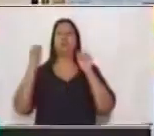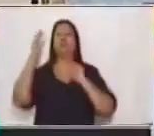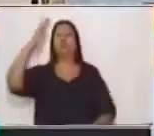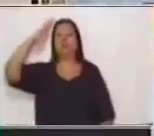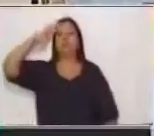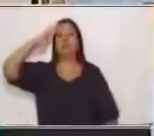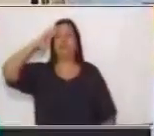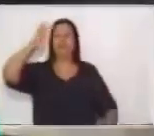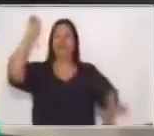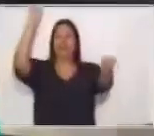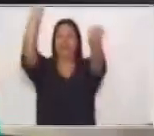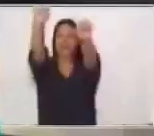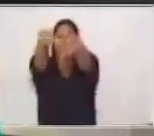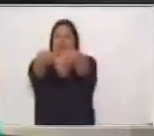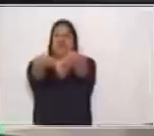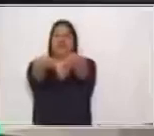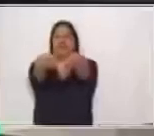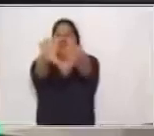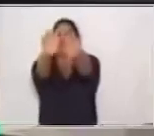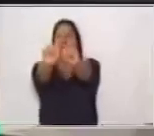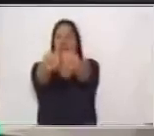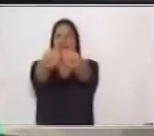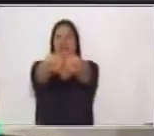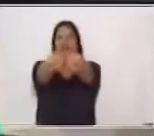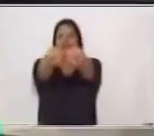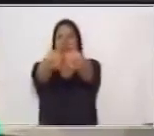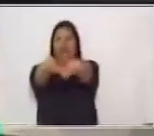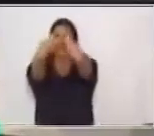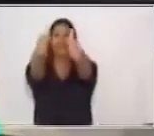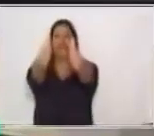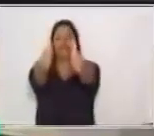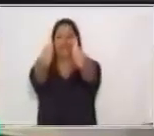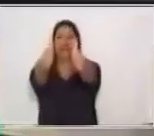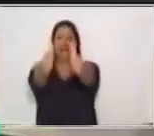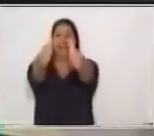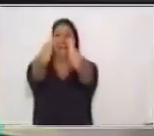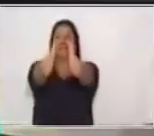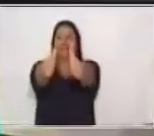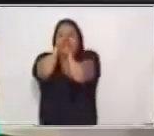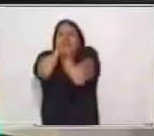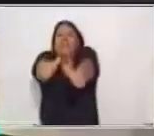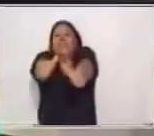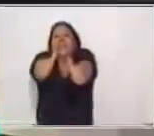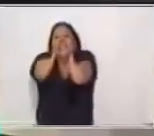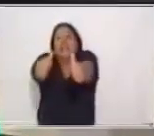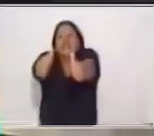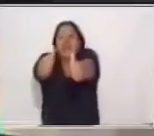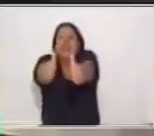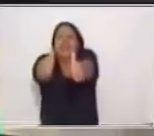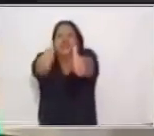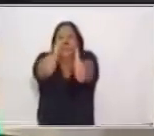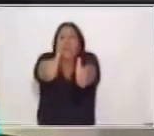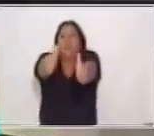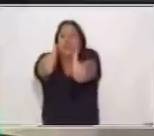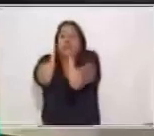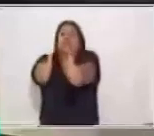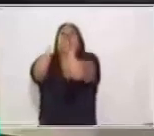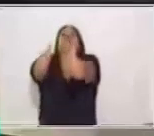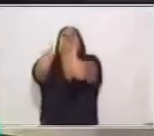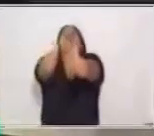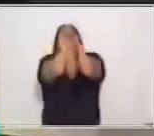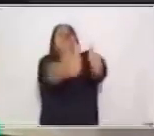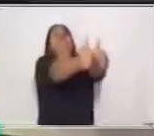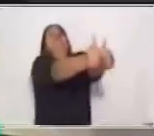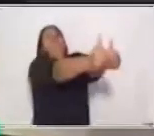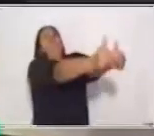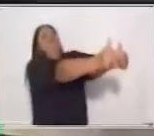Brazo extendido. Puños cerrados. Dedos arriba. Hombros en alto. Cabeza